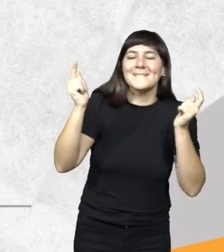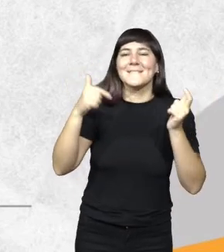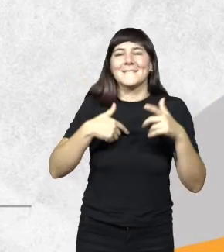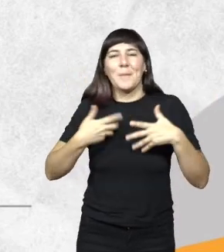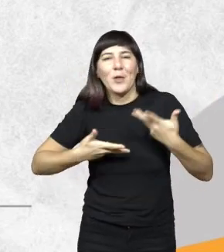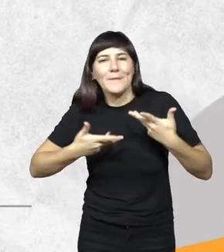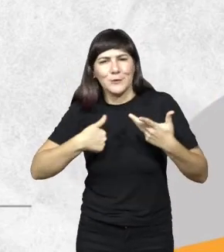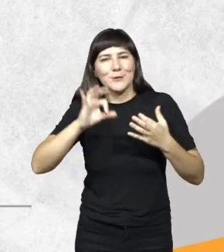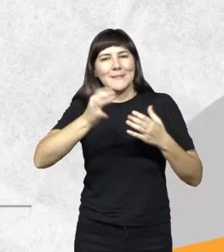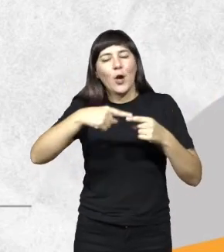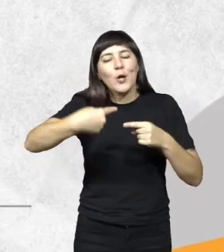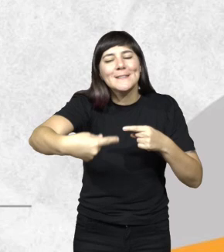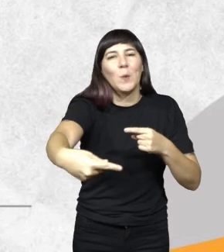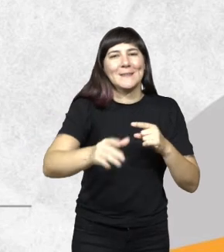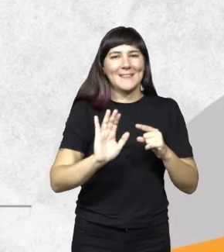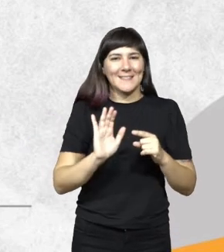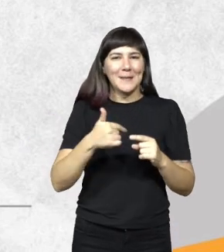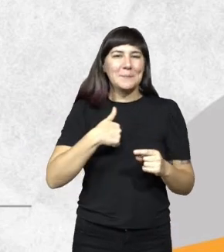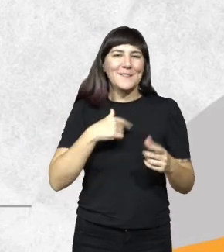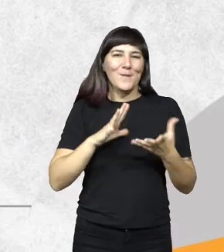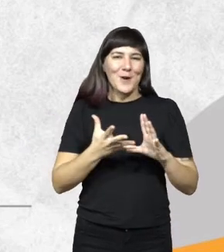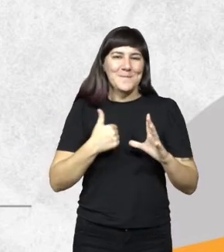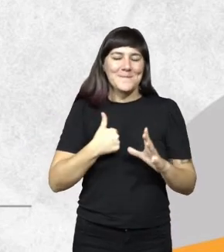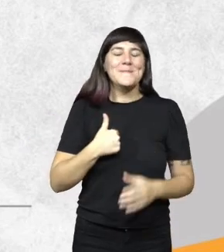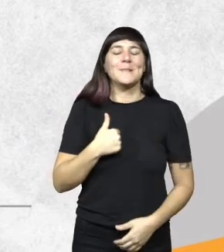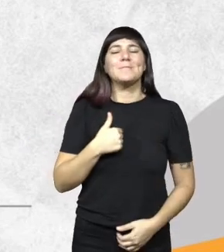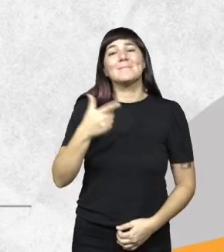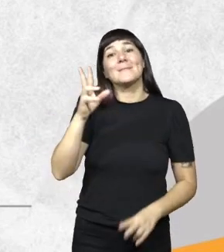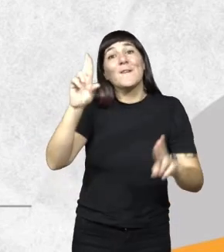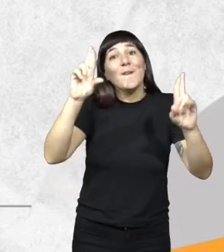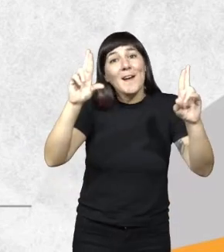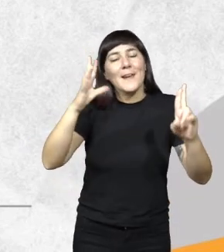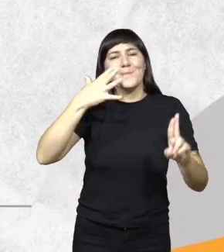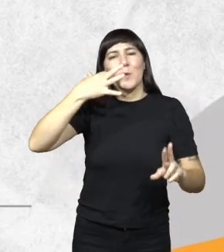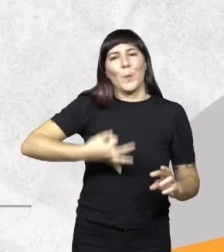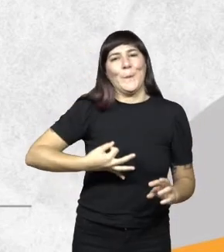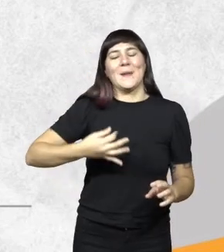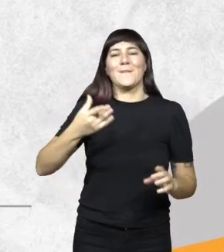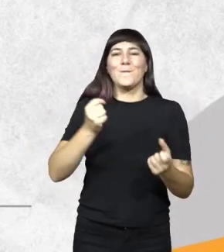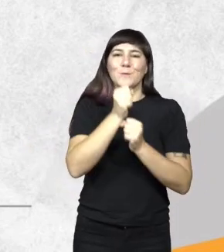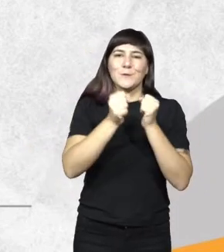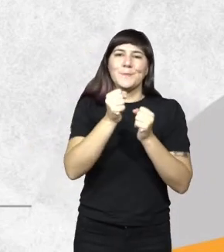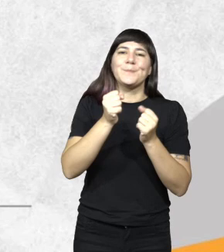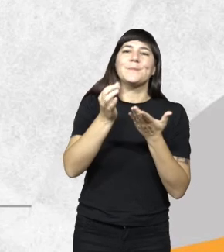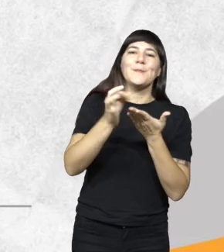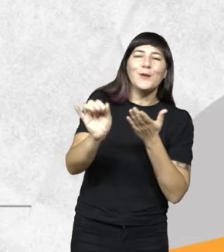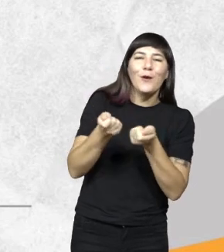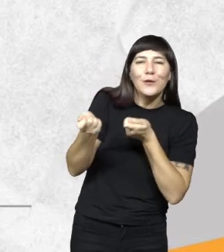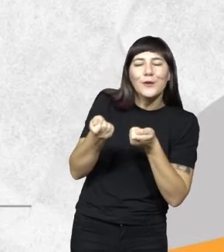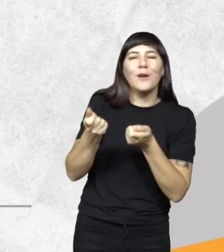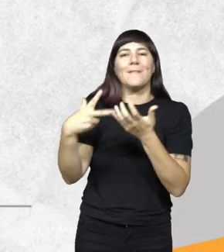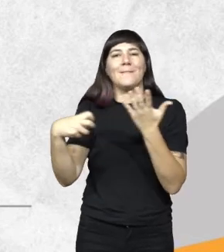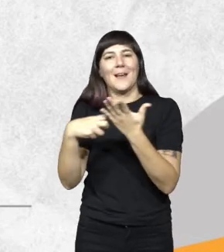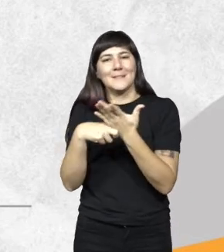sé cuál es la consecuencia que va a tener mi función. Ojalá podamos cumplir con esta función de control y fiscalización, conscientes y